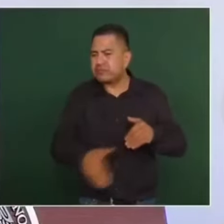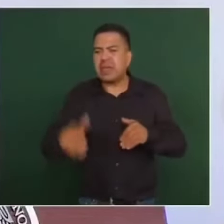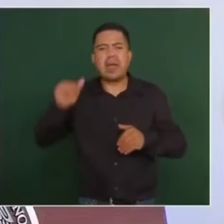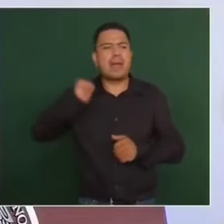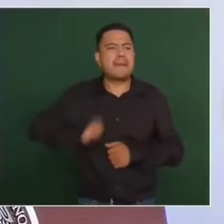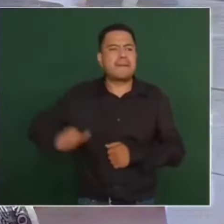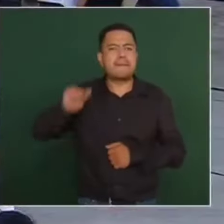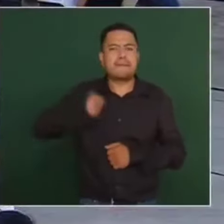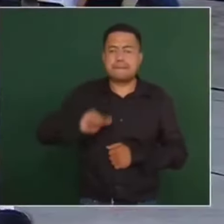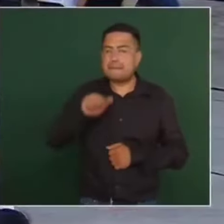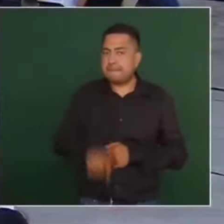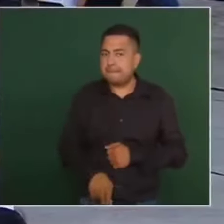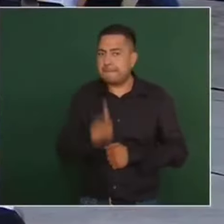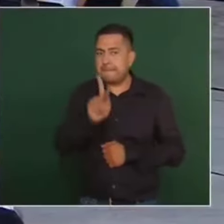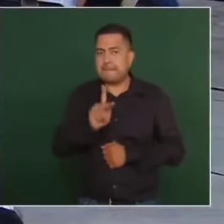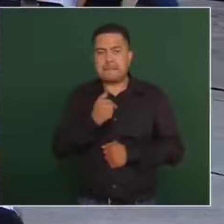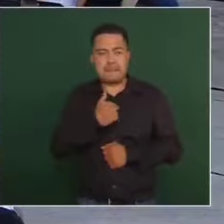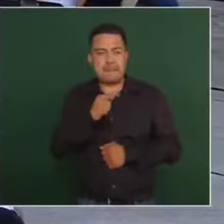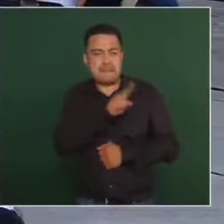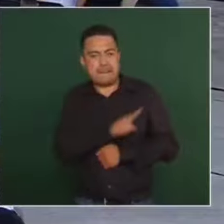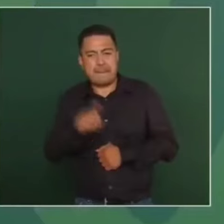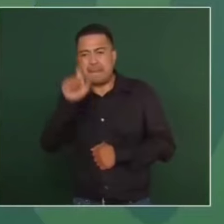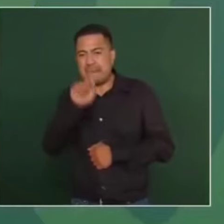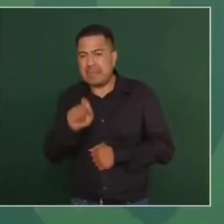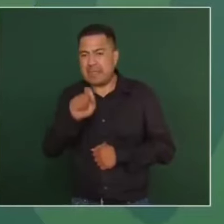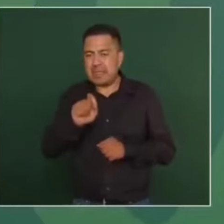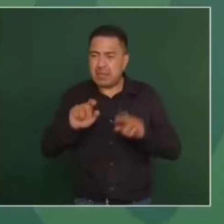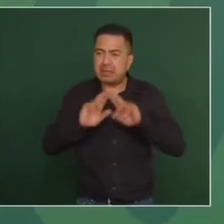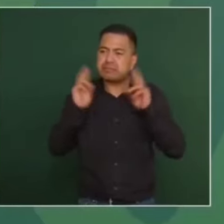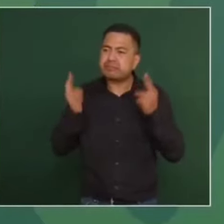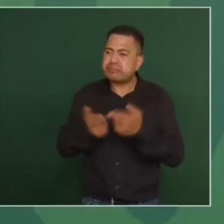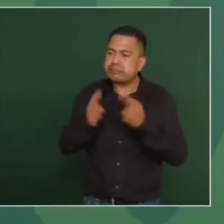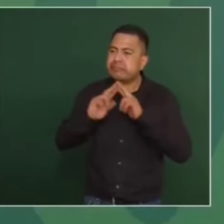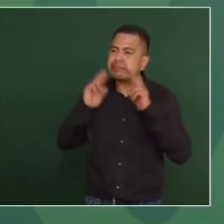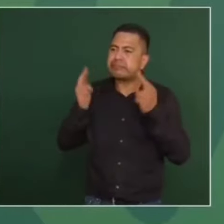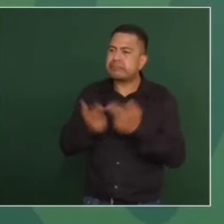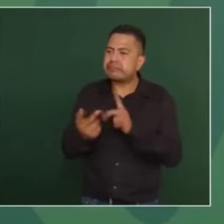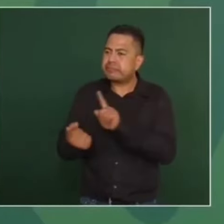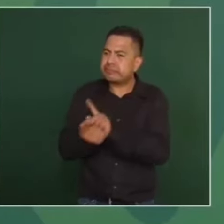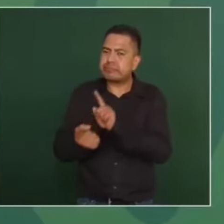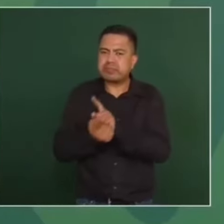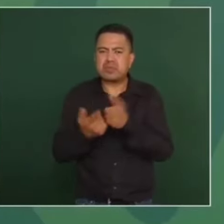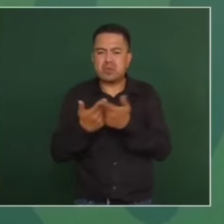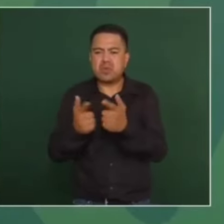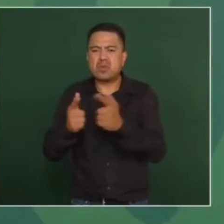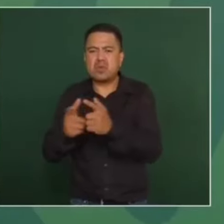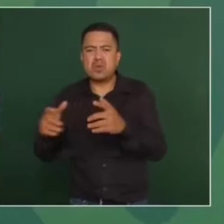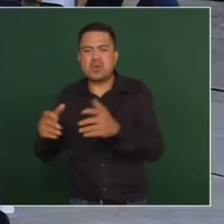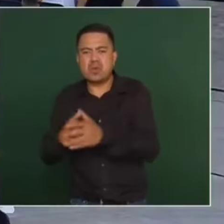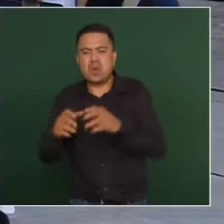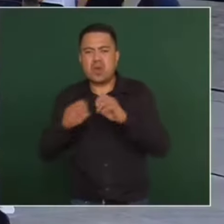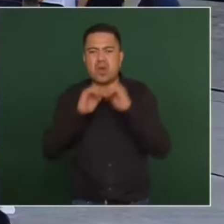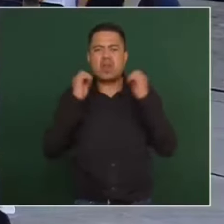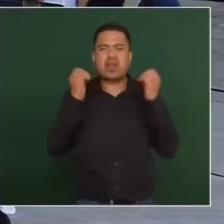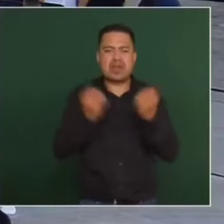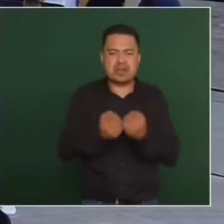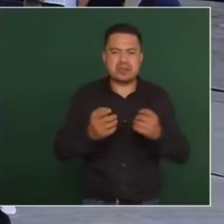tiempo atrás. Pero reitero, 120 reuniones hemos mantenido con integrantes de esta organización.